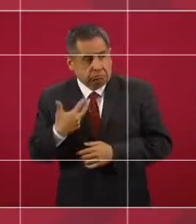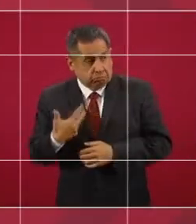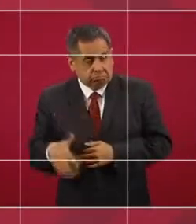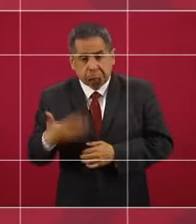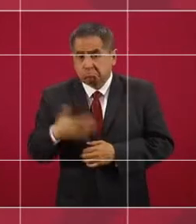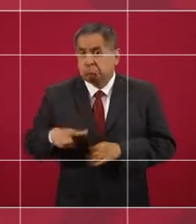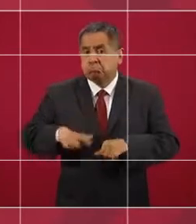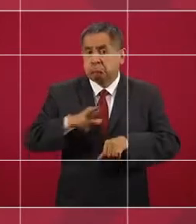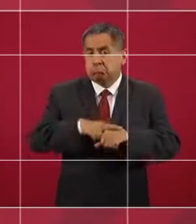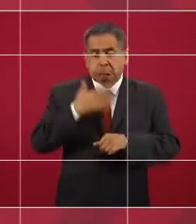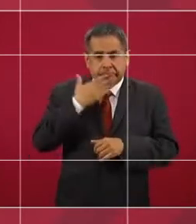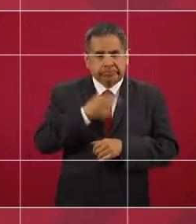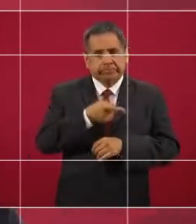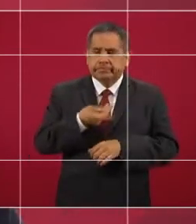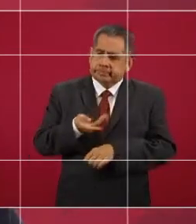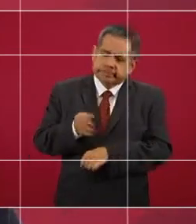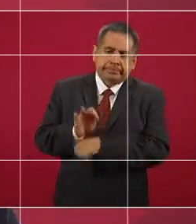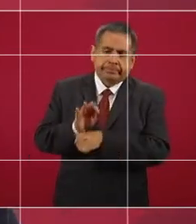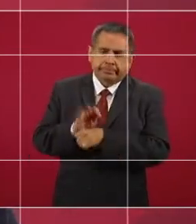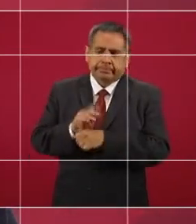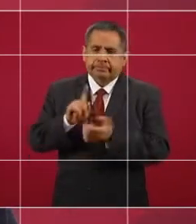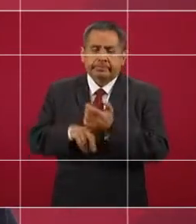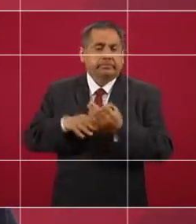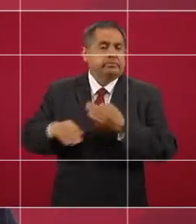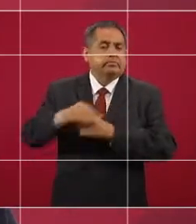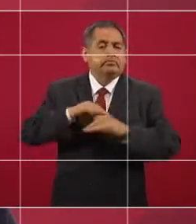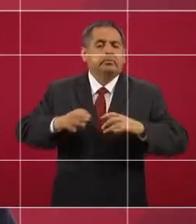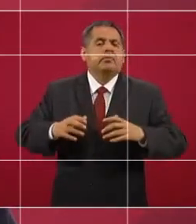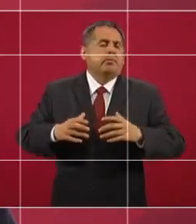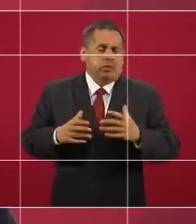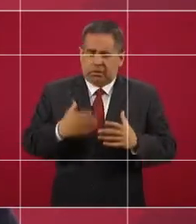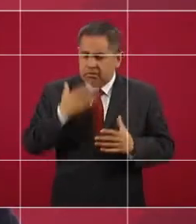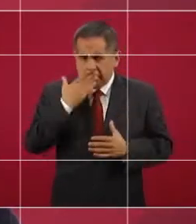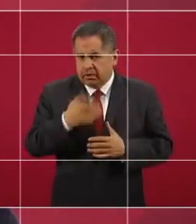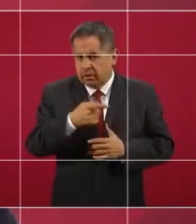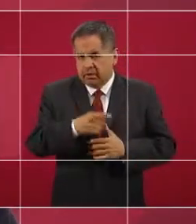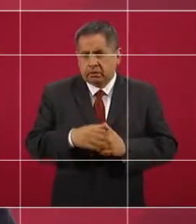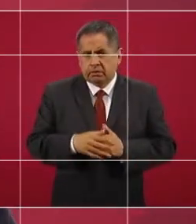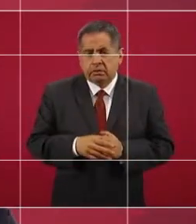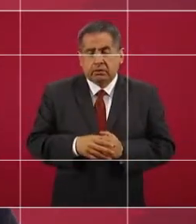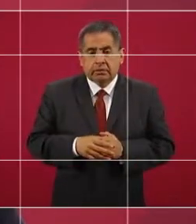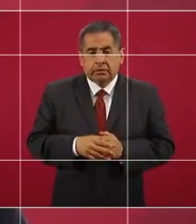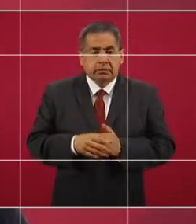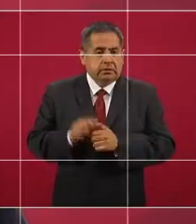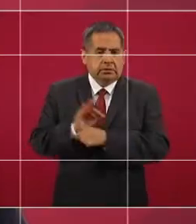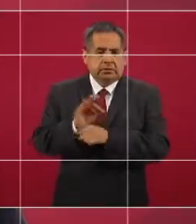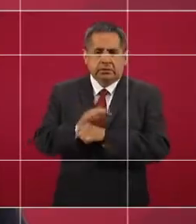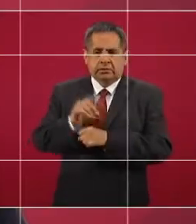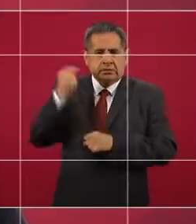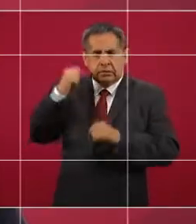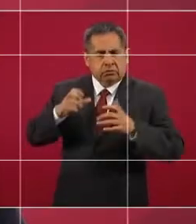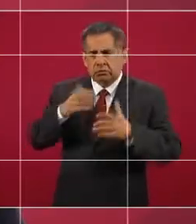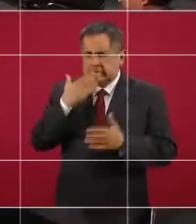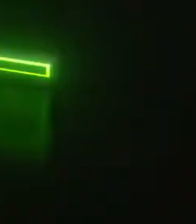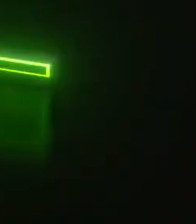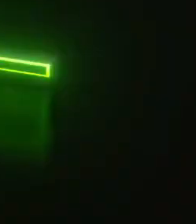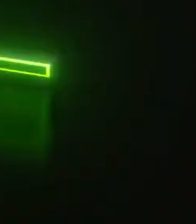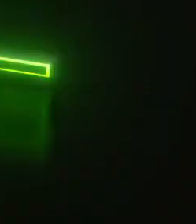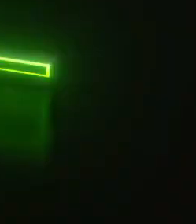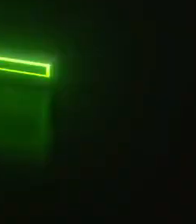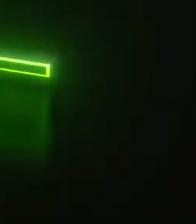defender a los tabasqueños, que es lo que está haciendo.